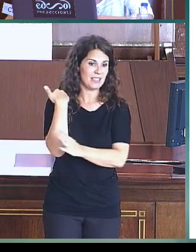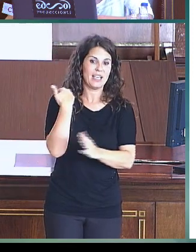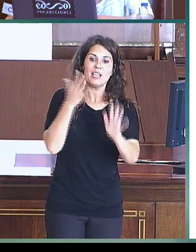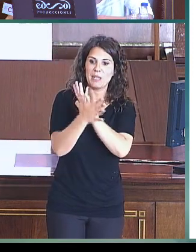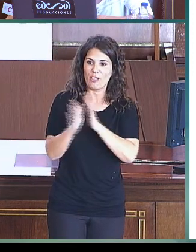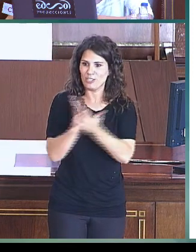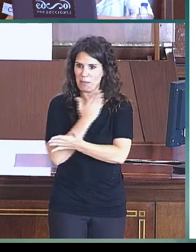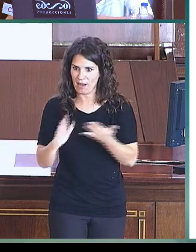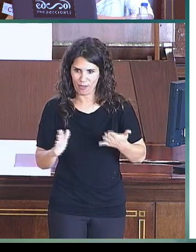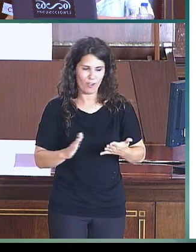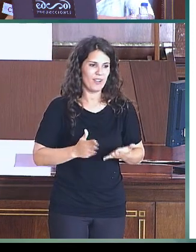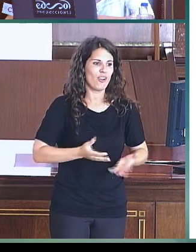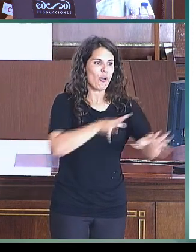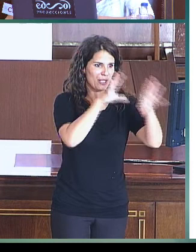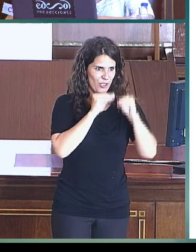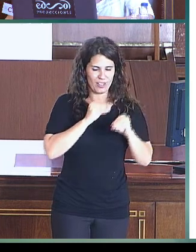de presentar,